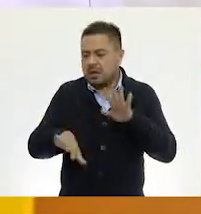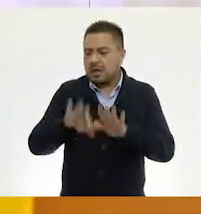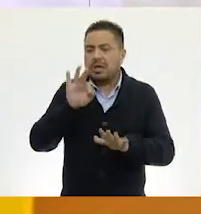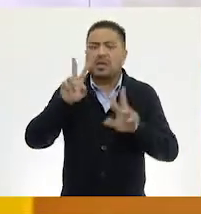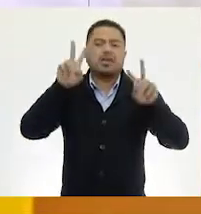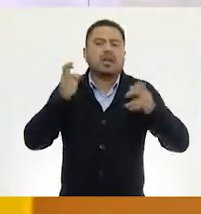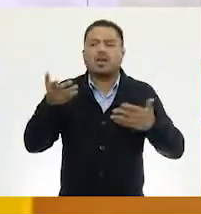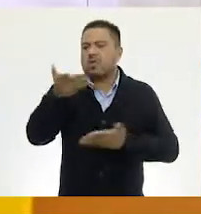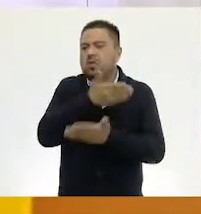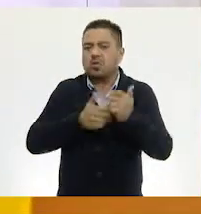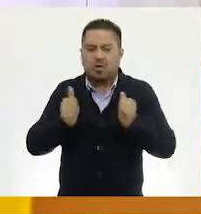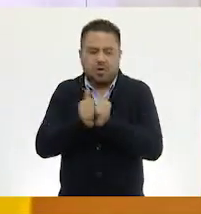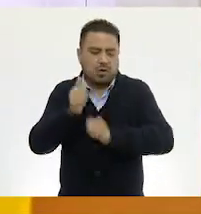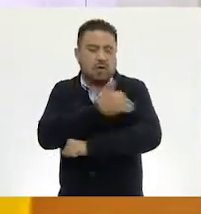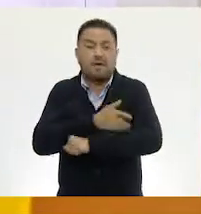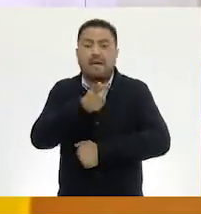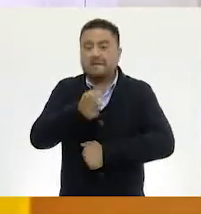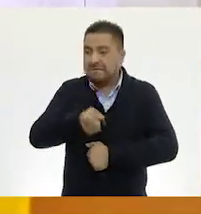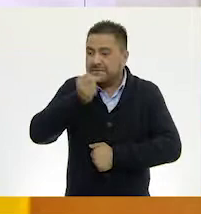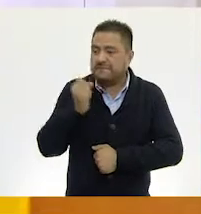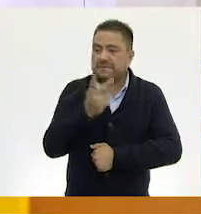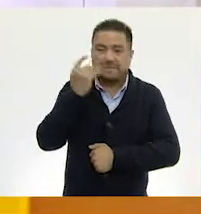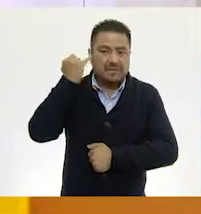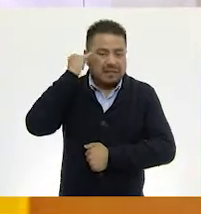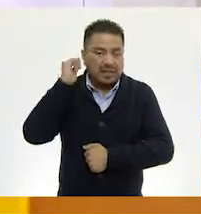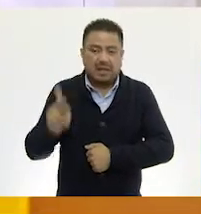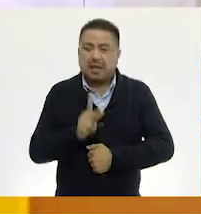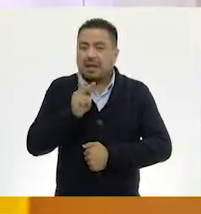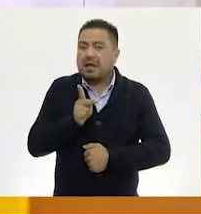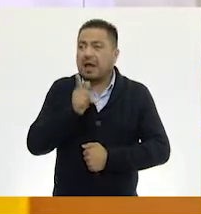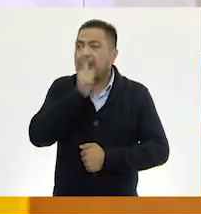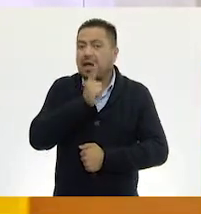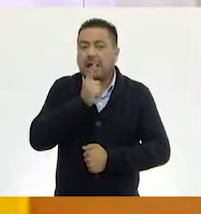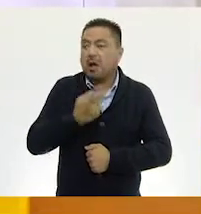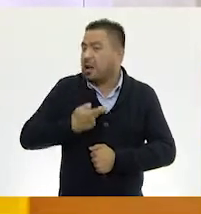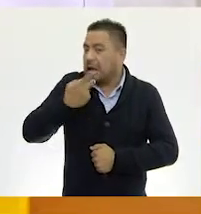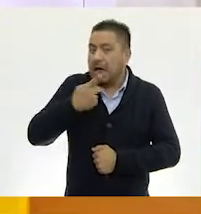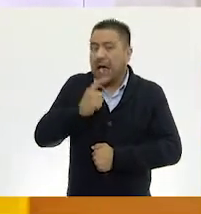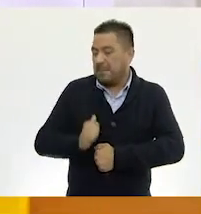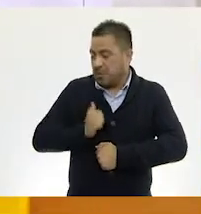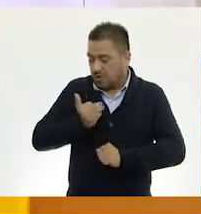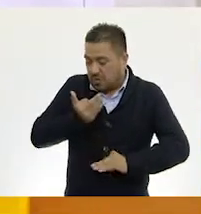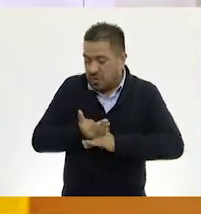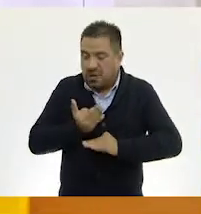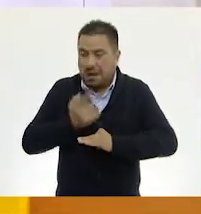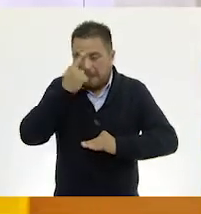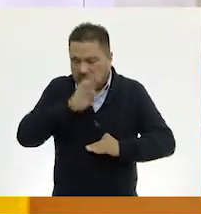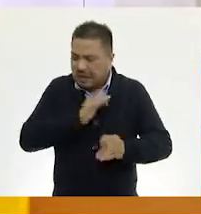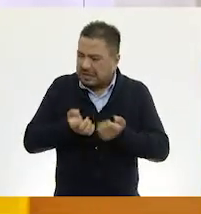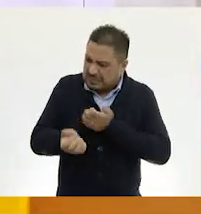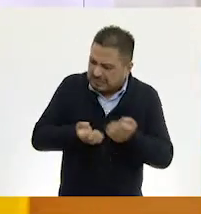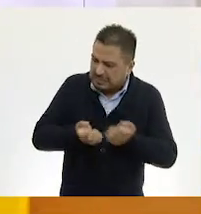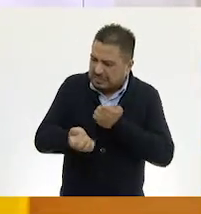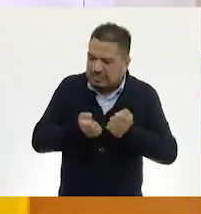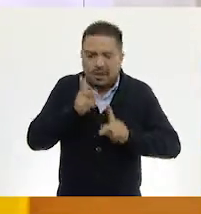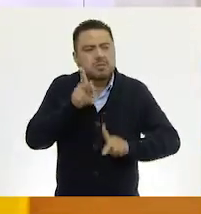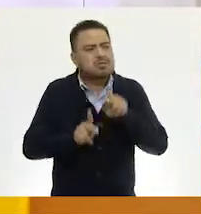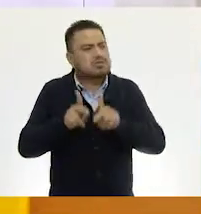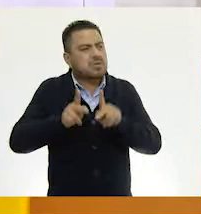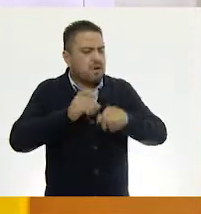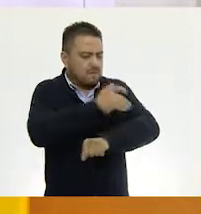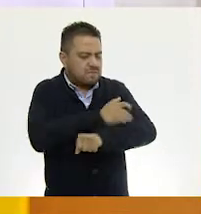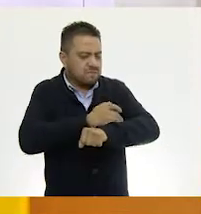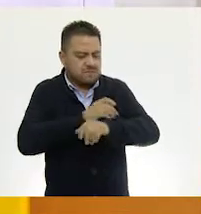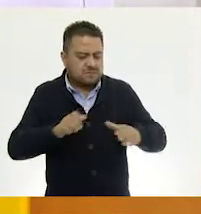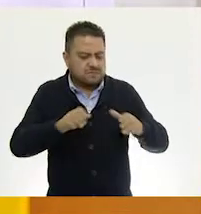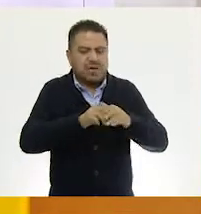tema de hoy con tu familia. Si tienes la fortuna de hablar una lengua indígena, aprovecha también este momento para practicarla y platica con